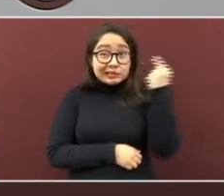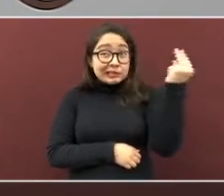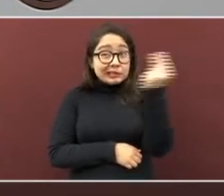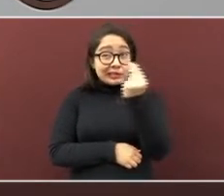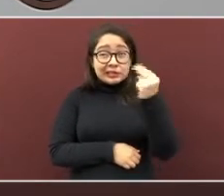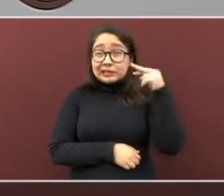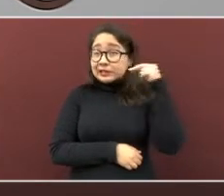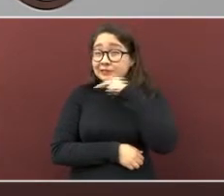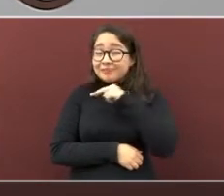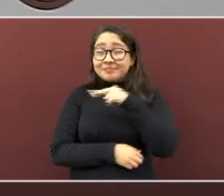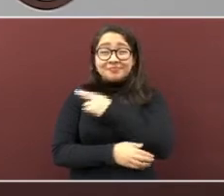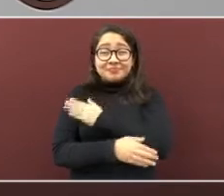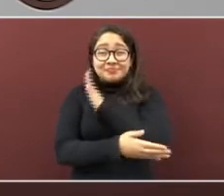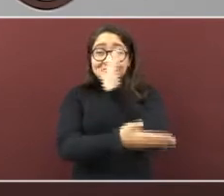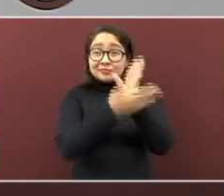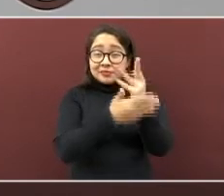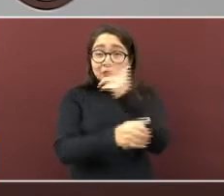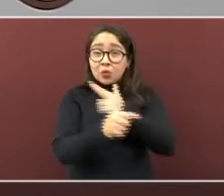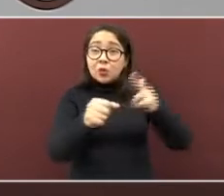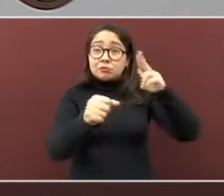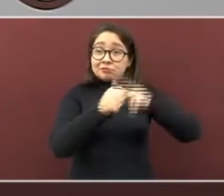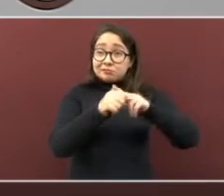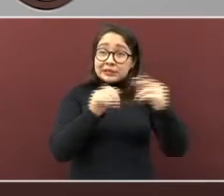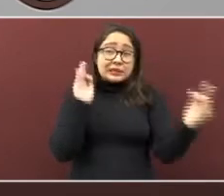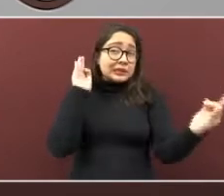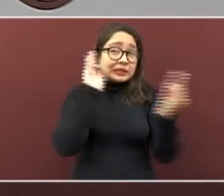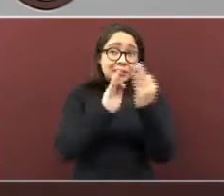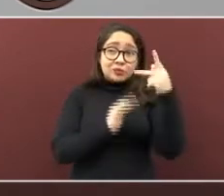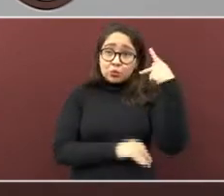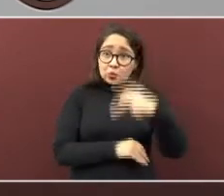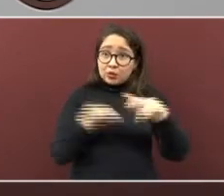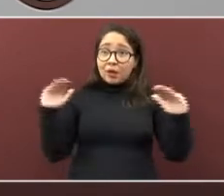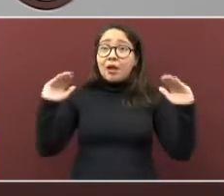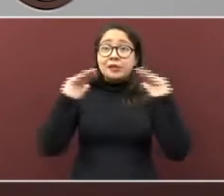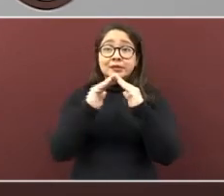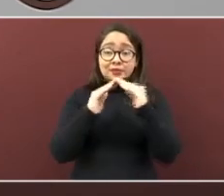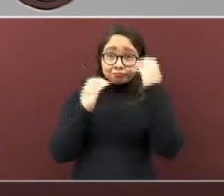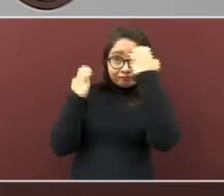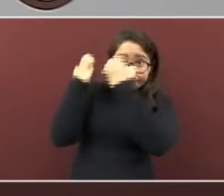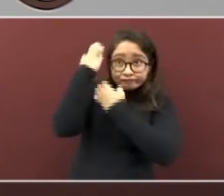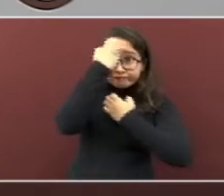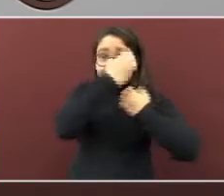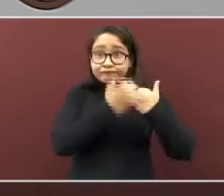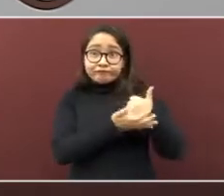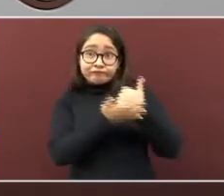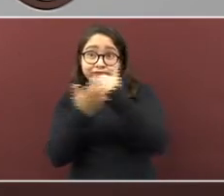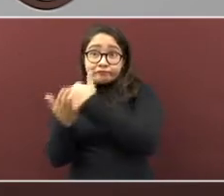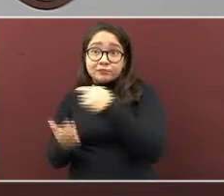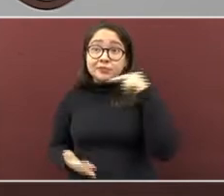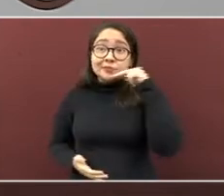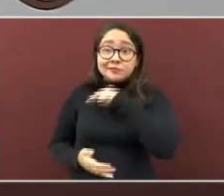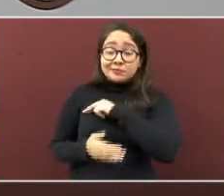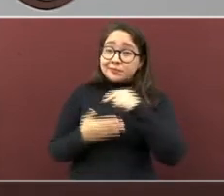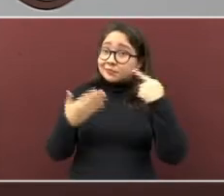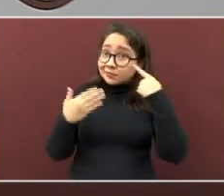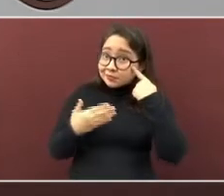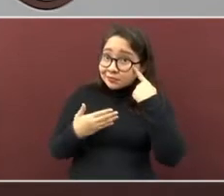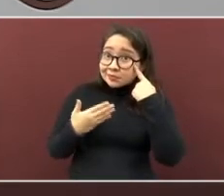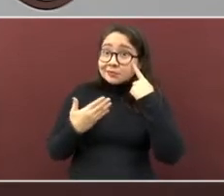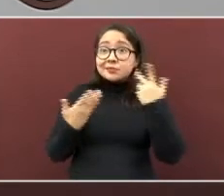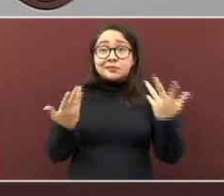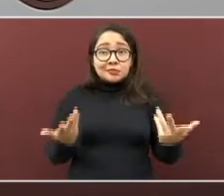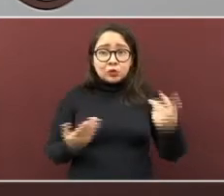inmediatamente a la unidad de salud más cercana. Les reiteramos, familia